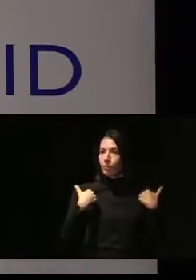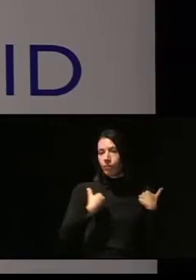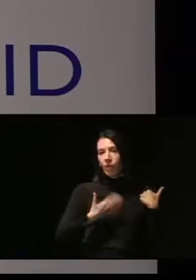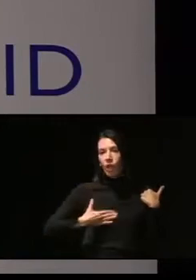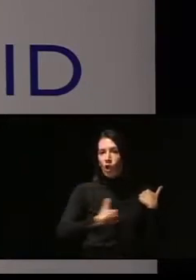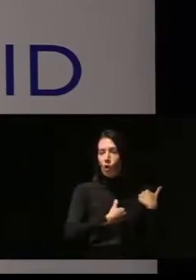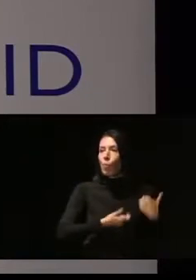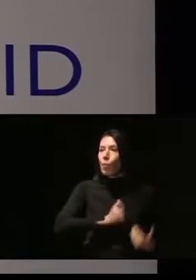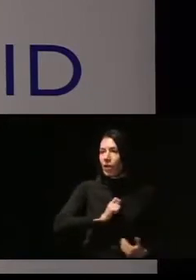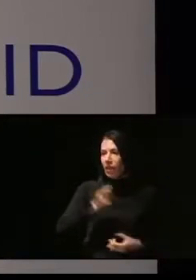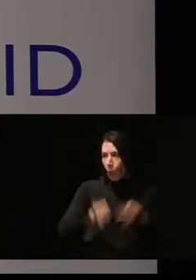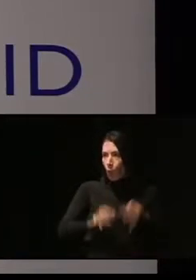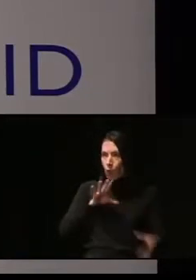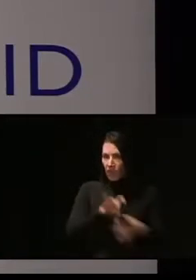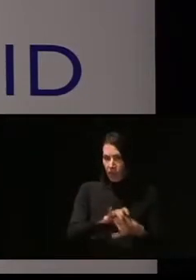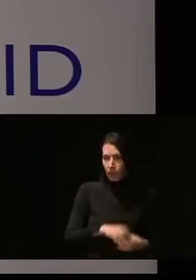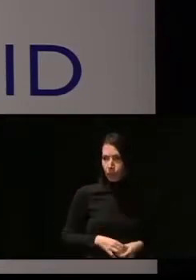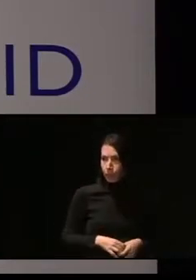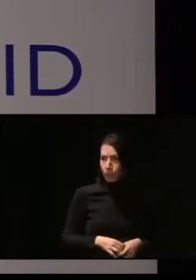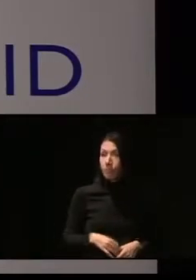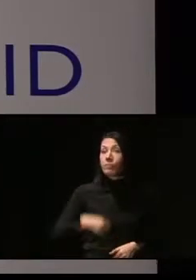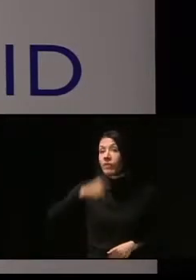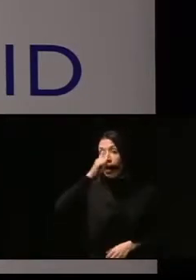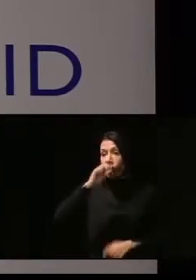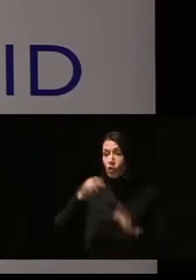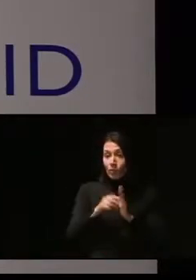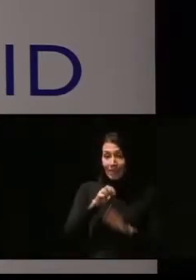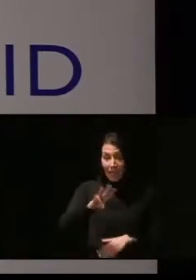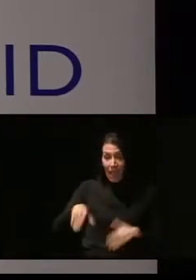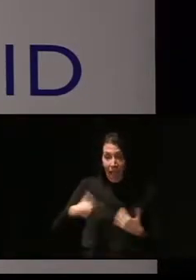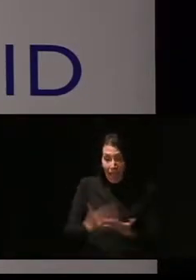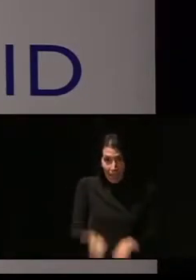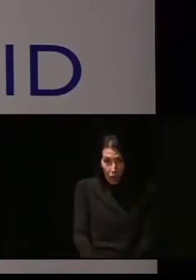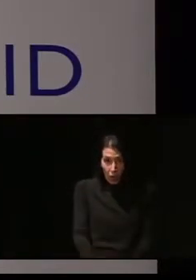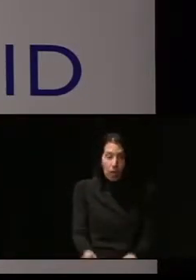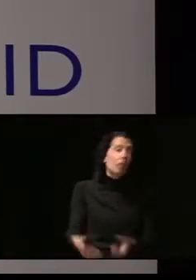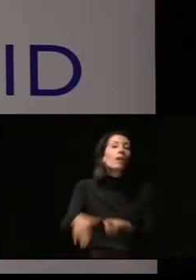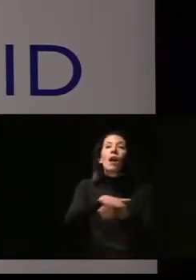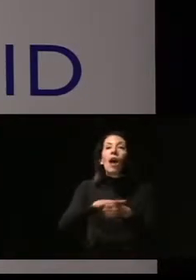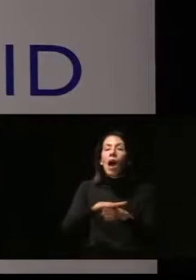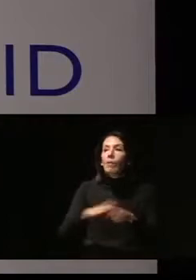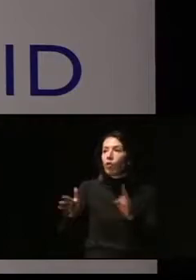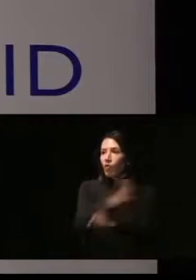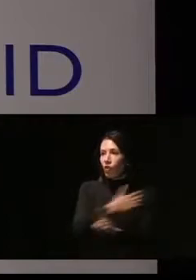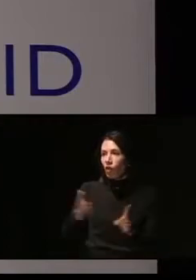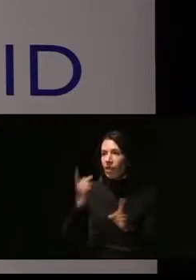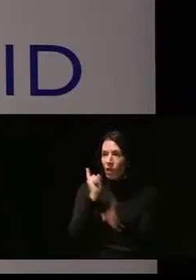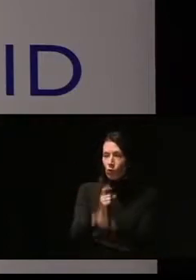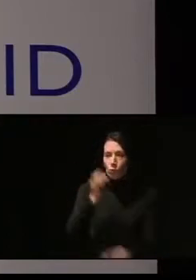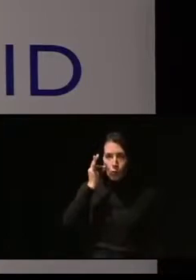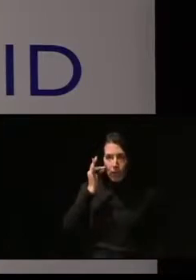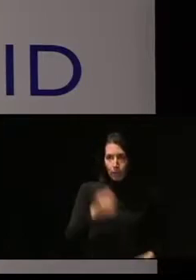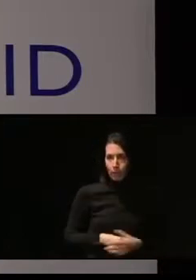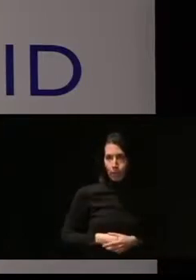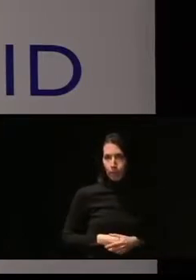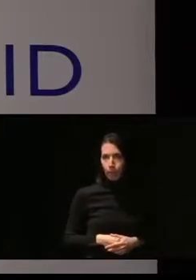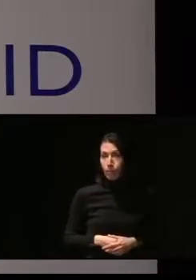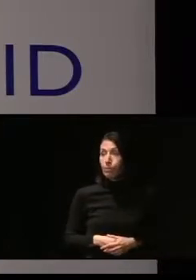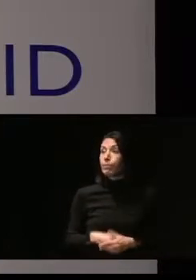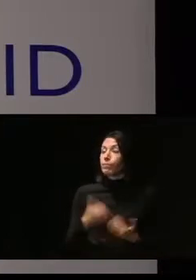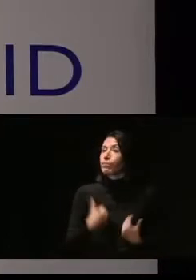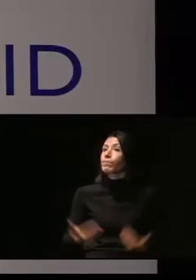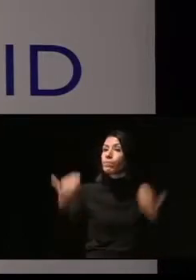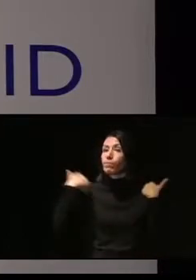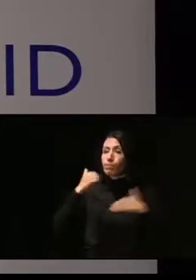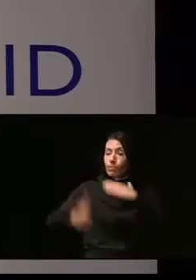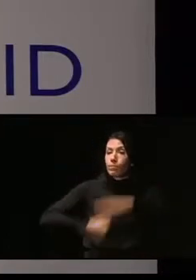policía judicial. Y desde el 2013 y hasta el día de la fecha, en el ámbito de la violencia de género, ¿verdad? Al frente